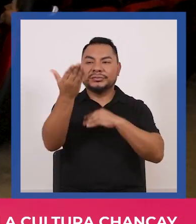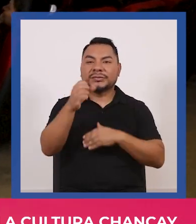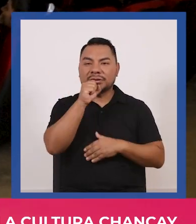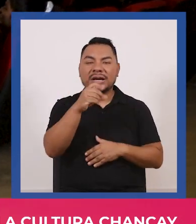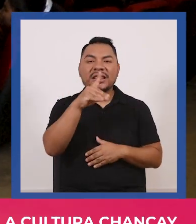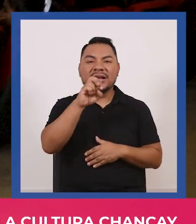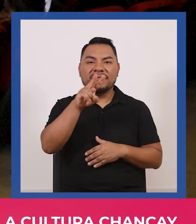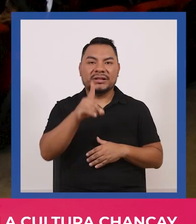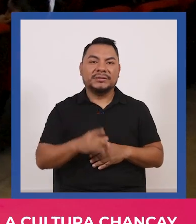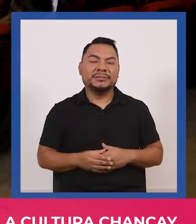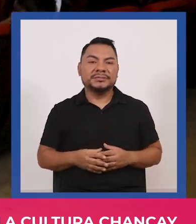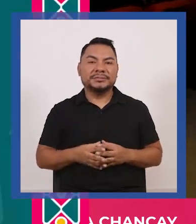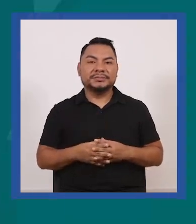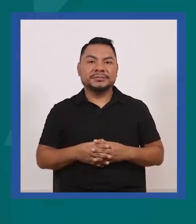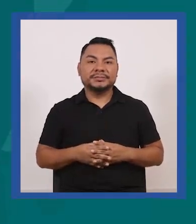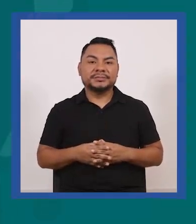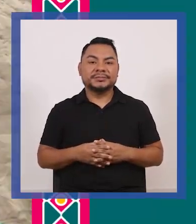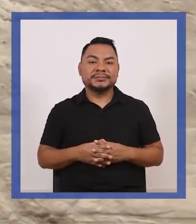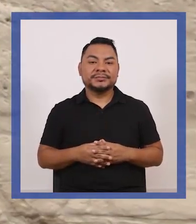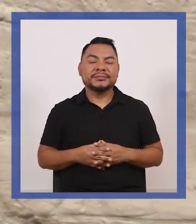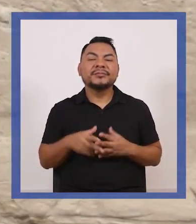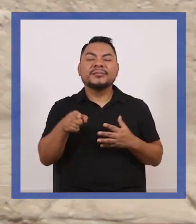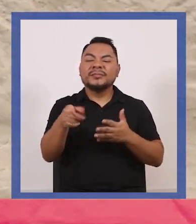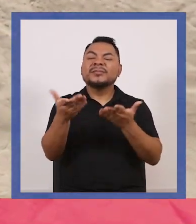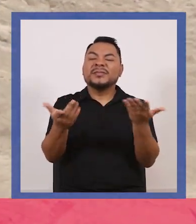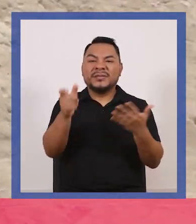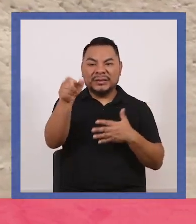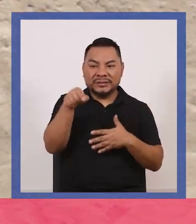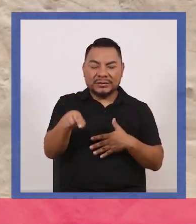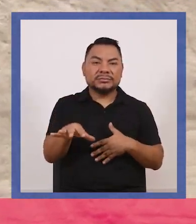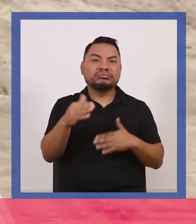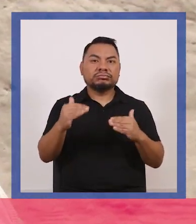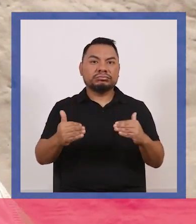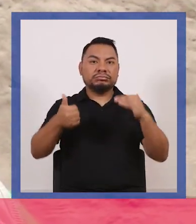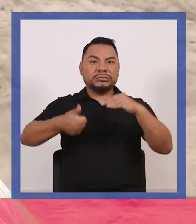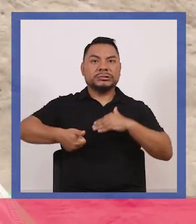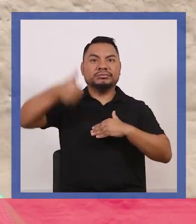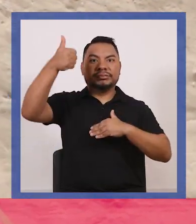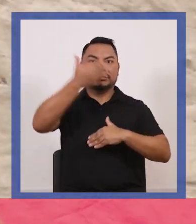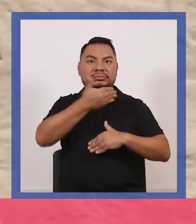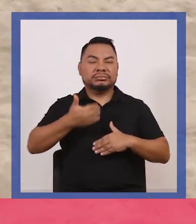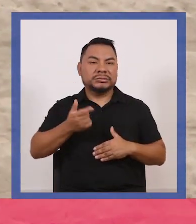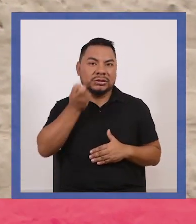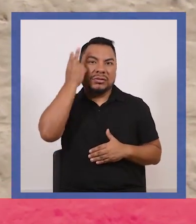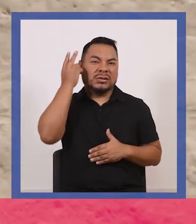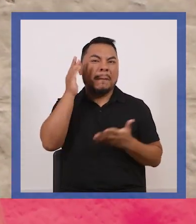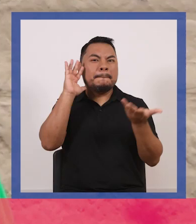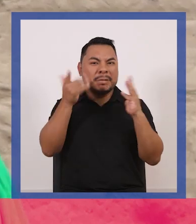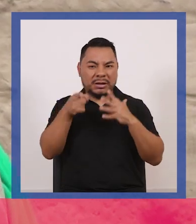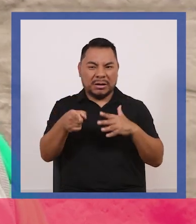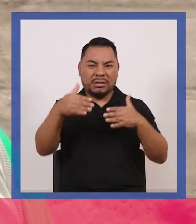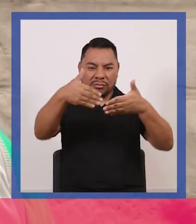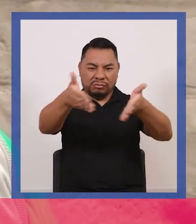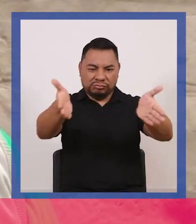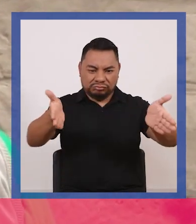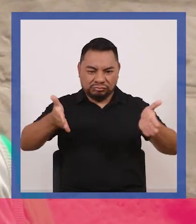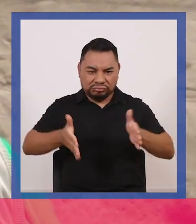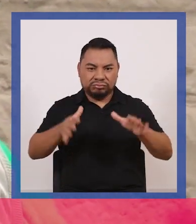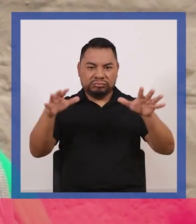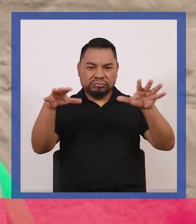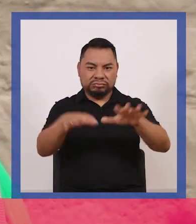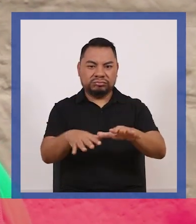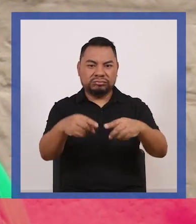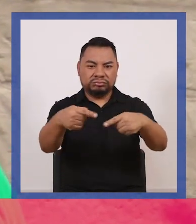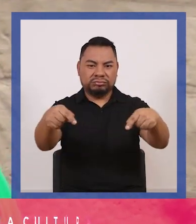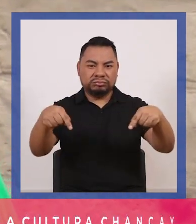compañero David Gaviria se trataría pues de un personaje de élite esto en base a la profundidad de la tumba las dimensiones